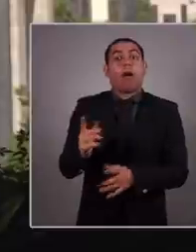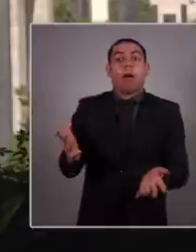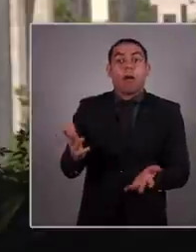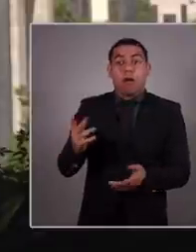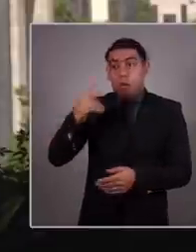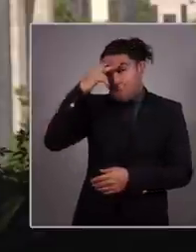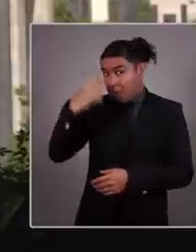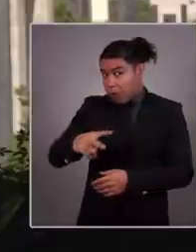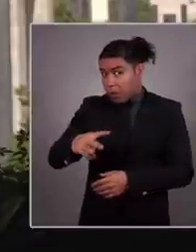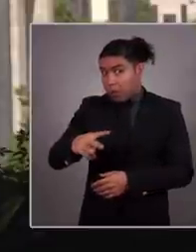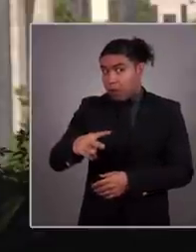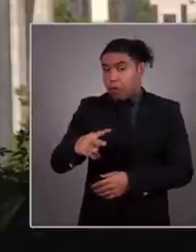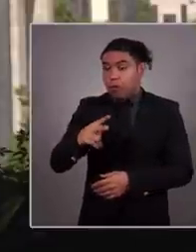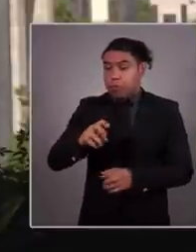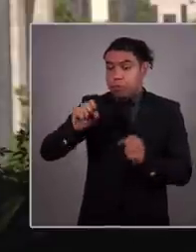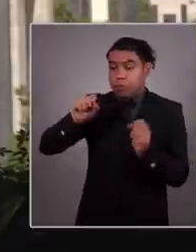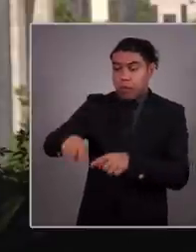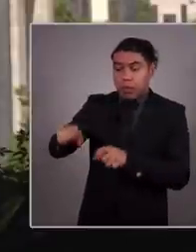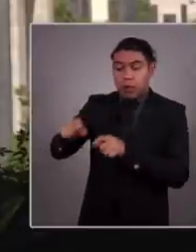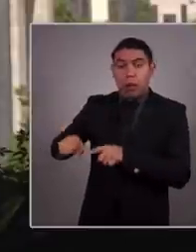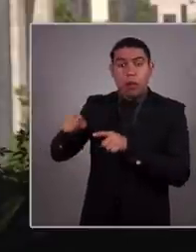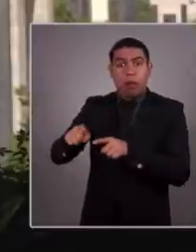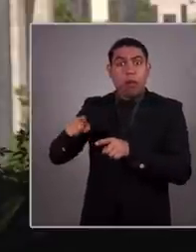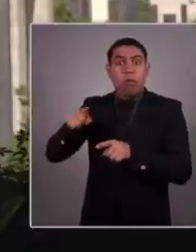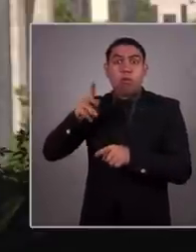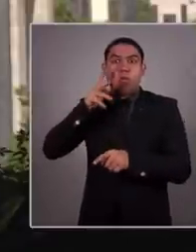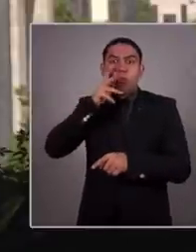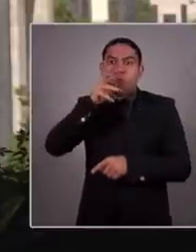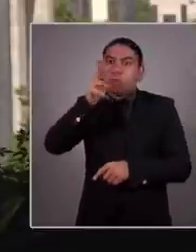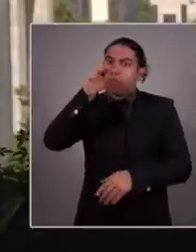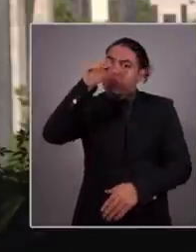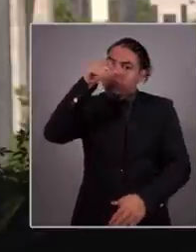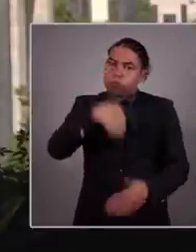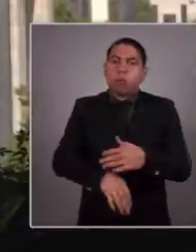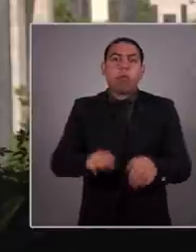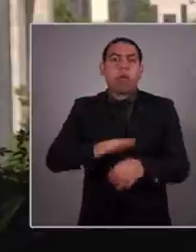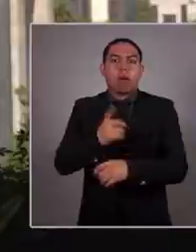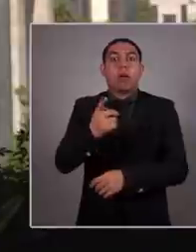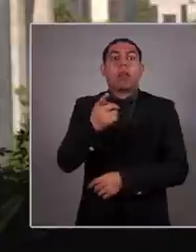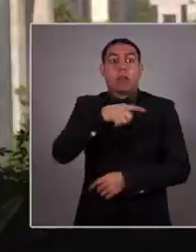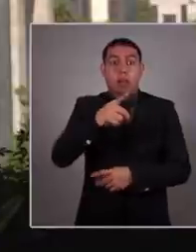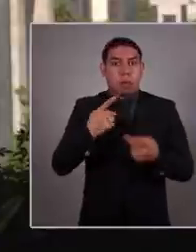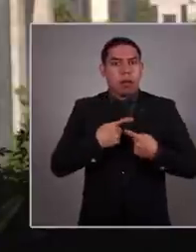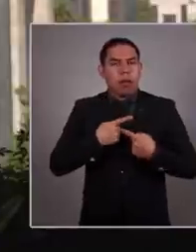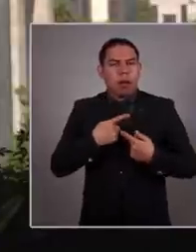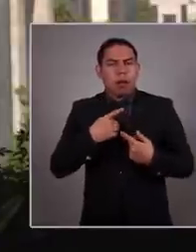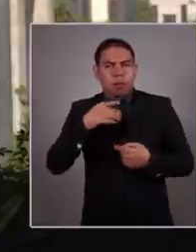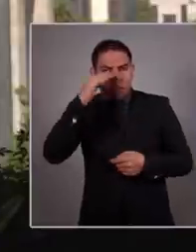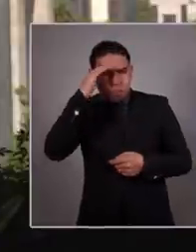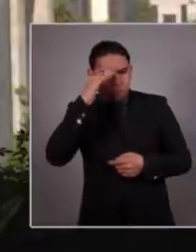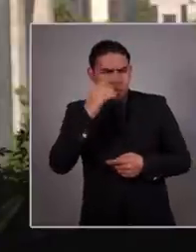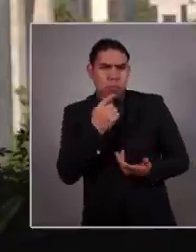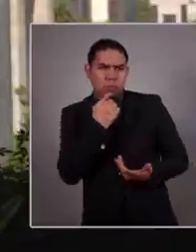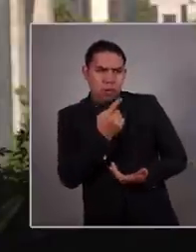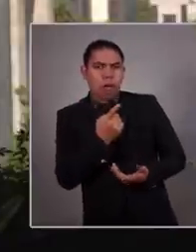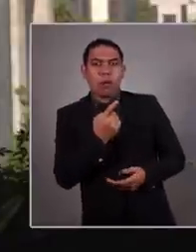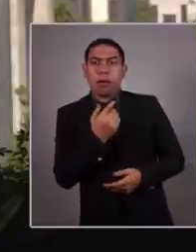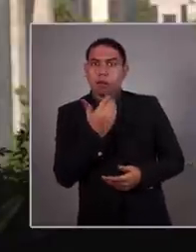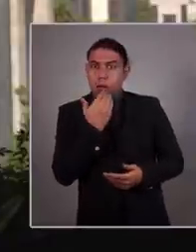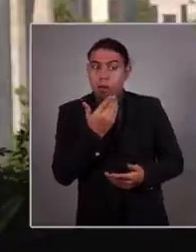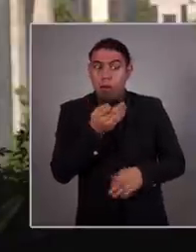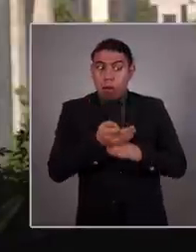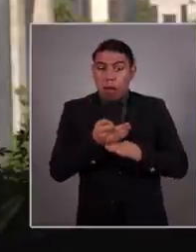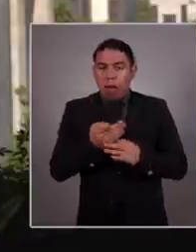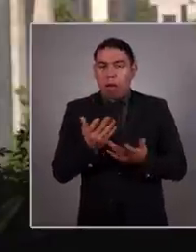siga su curso actual, las consecuencias serán catastróficas. Y porque nadie, en su sano juicio, puede decir en este momento que las